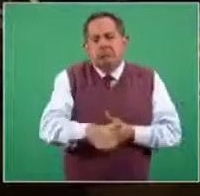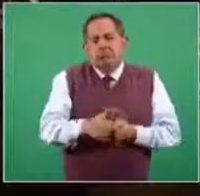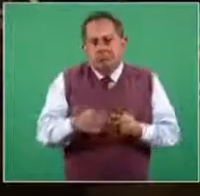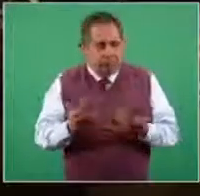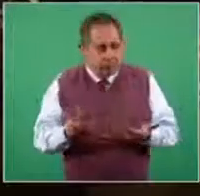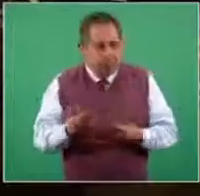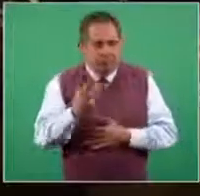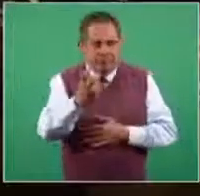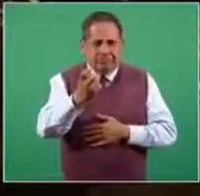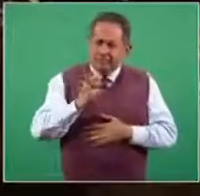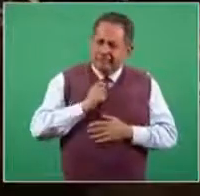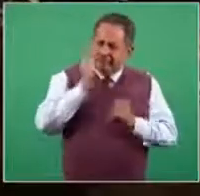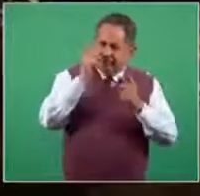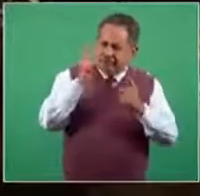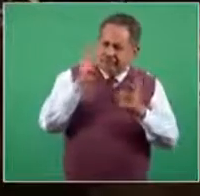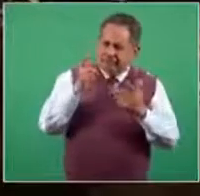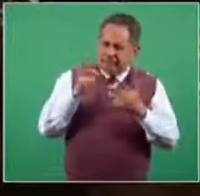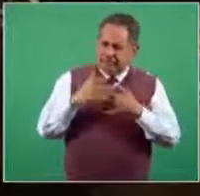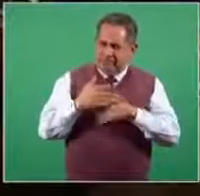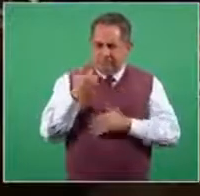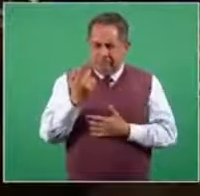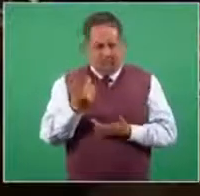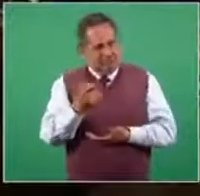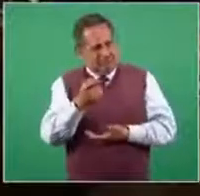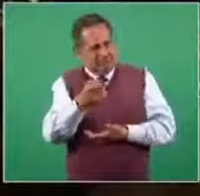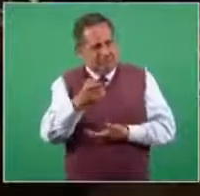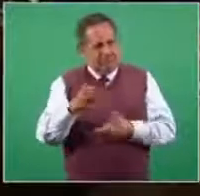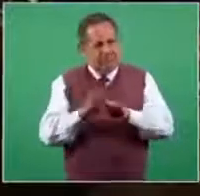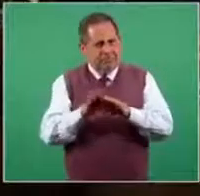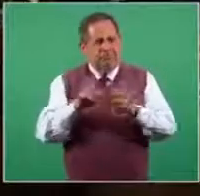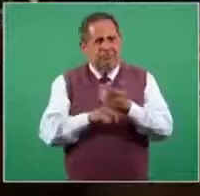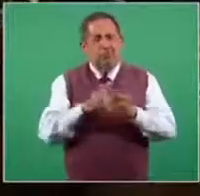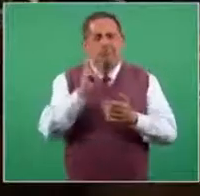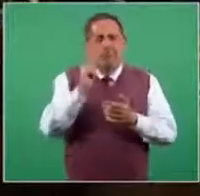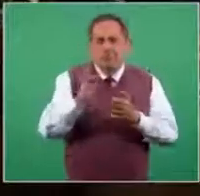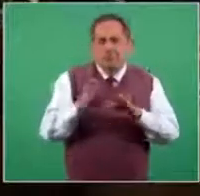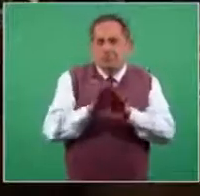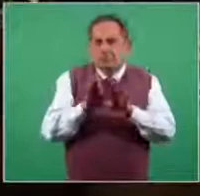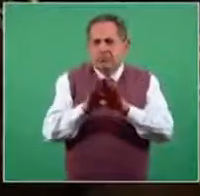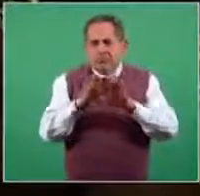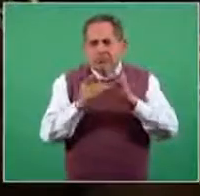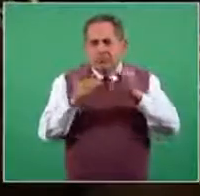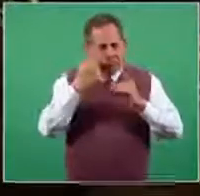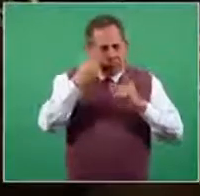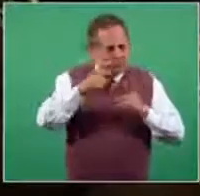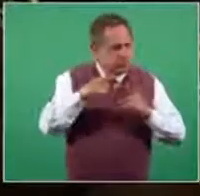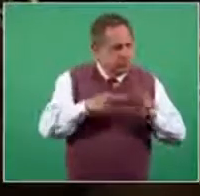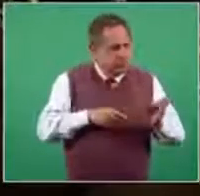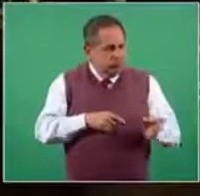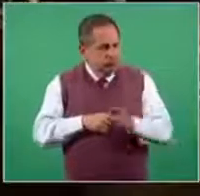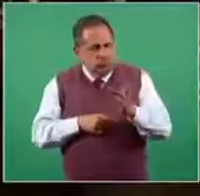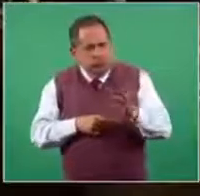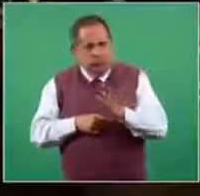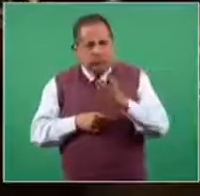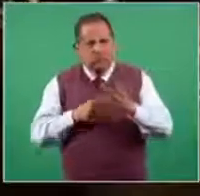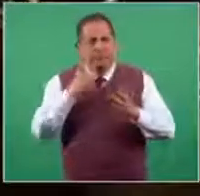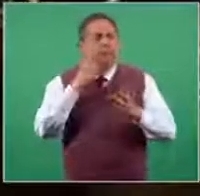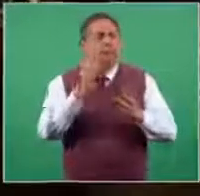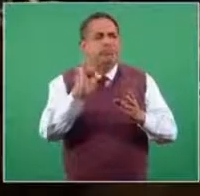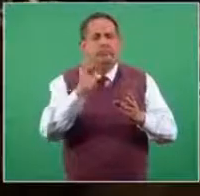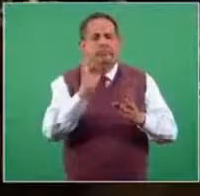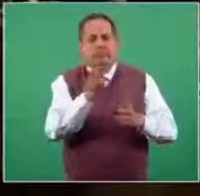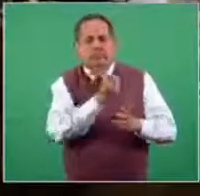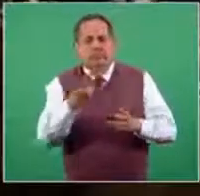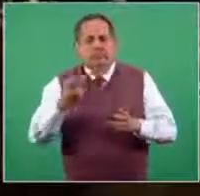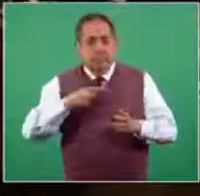Entonces, eso me llama mucho la atención, porque no sé cómo están haciendo entonces los filtros para evitar que personas